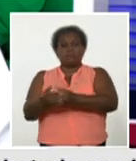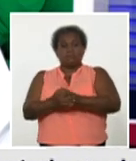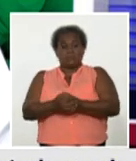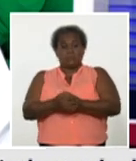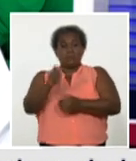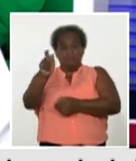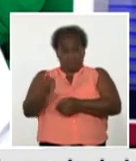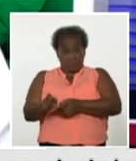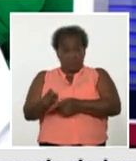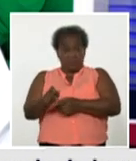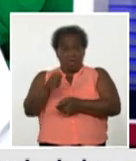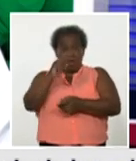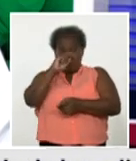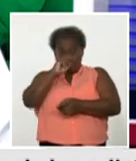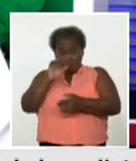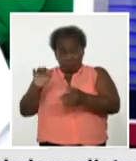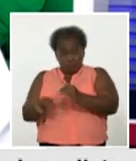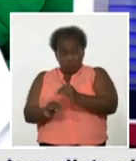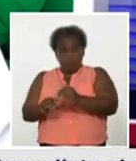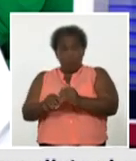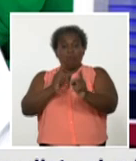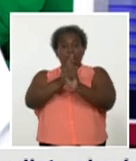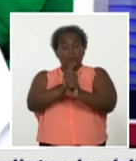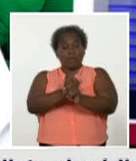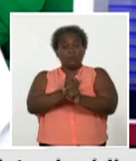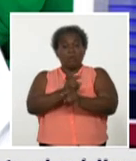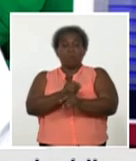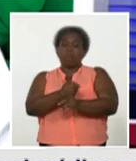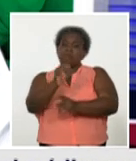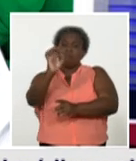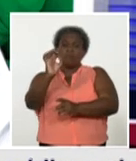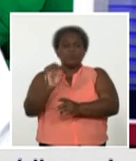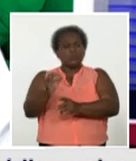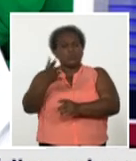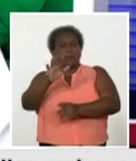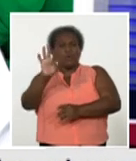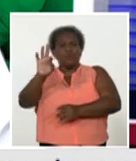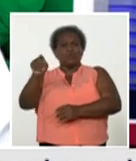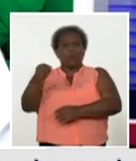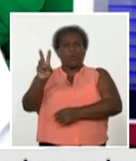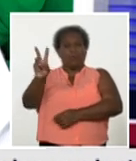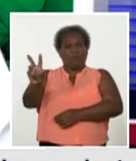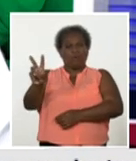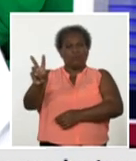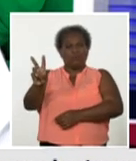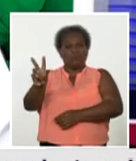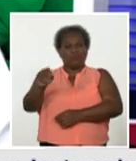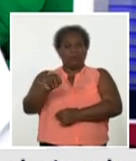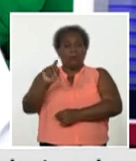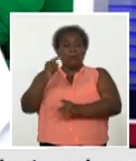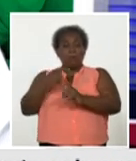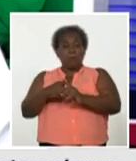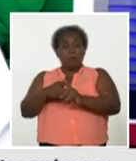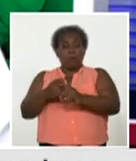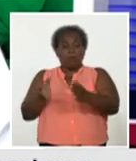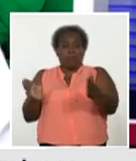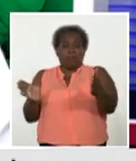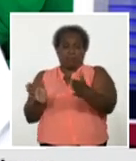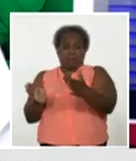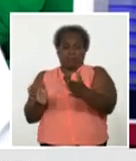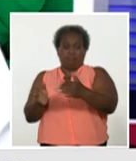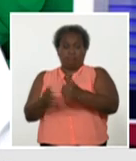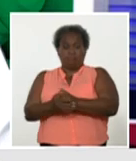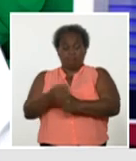confirmados promedian 8,2 contactos por cada lactante. Dese cuenta del riesgo